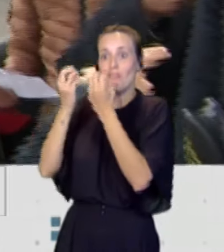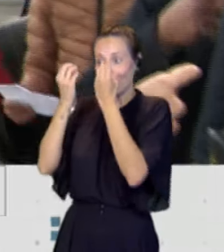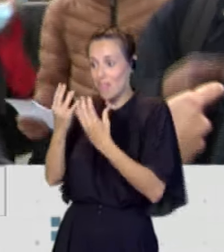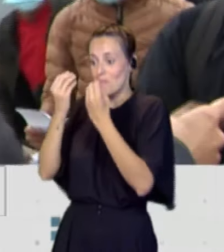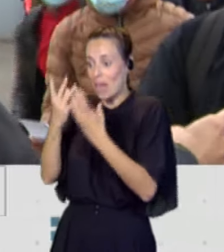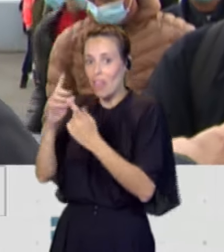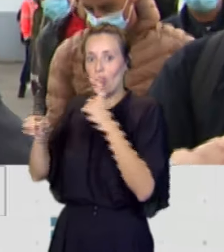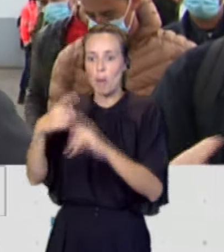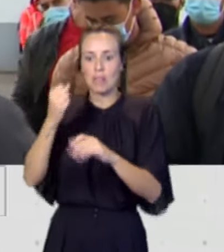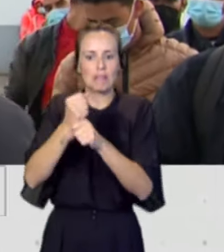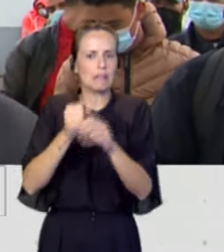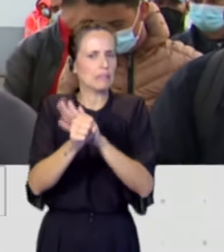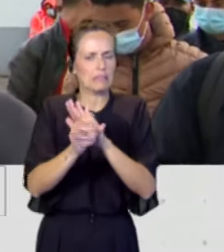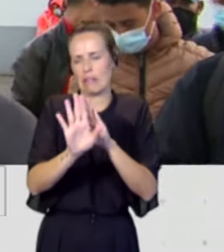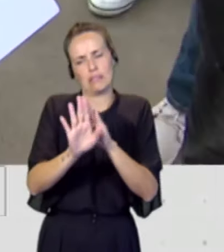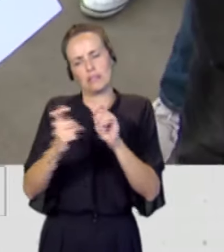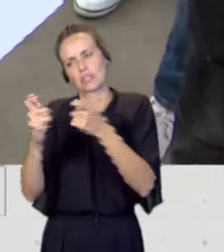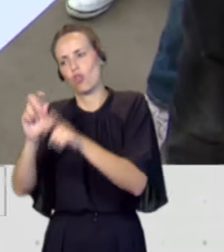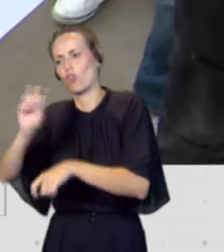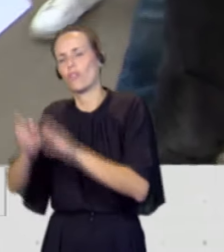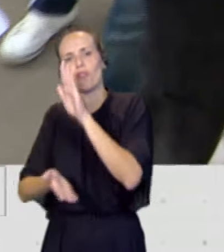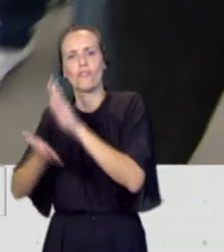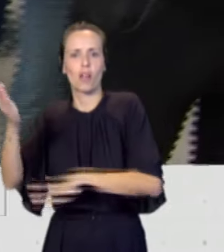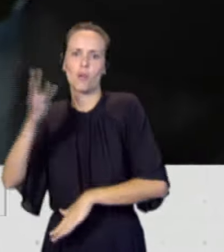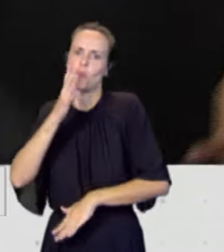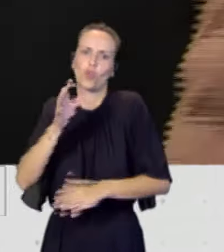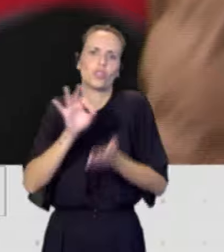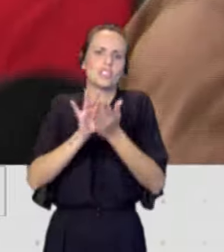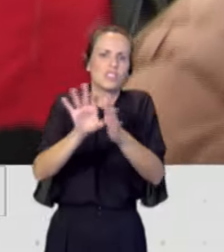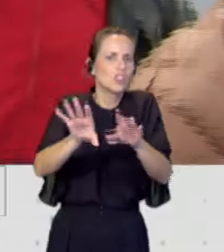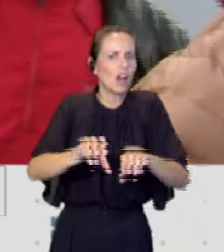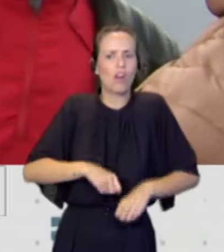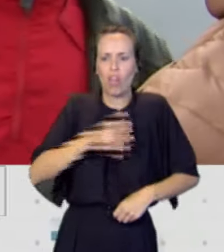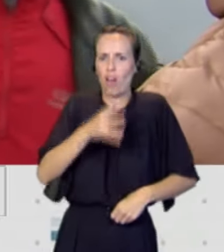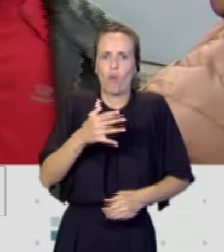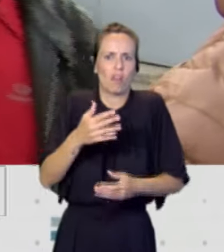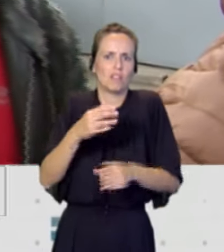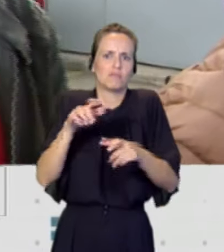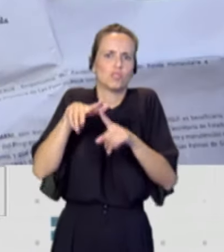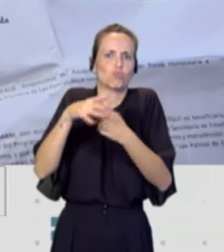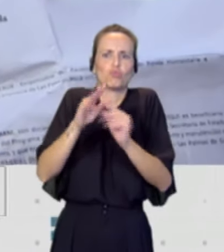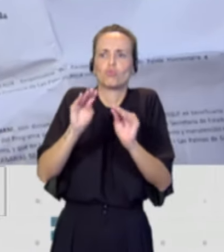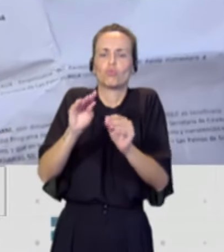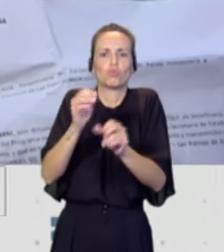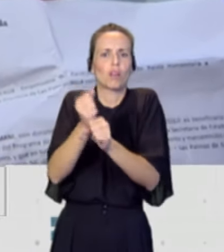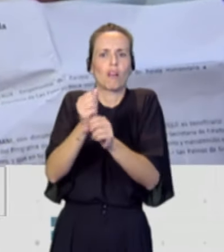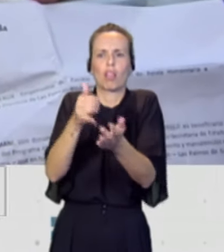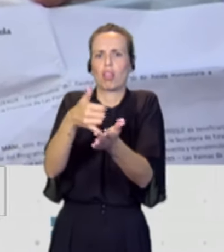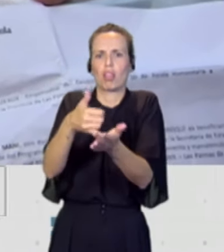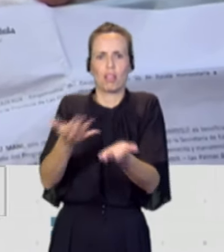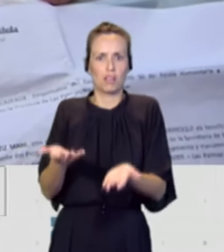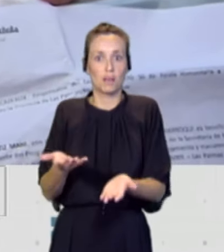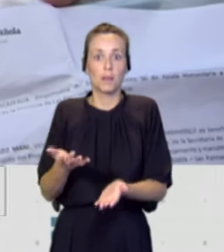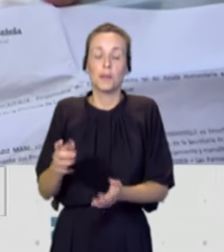de lo que están ofreciendo ahora mismo los servicios de acogida en los centros de menores. Y las empresas, a su vez,